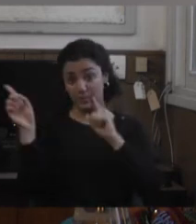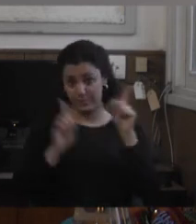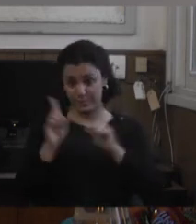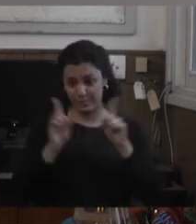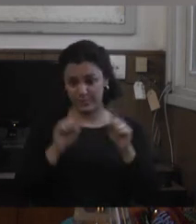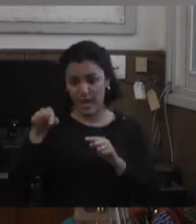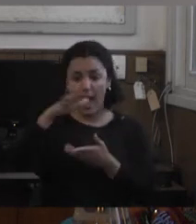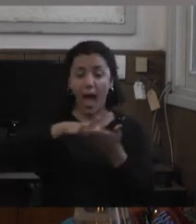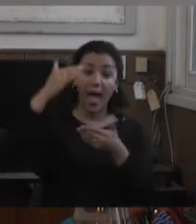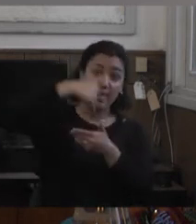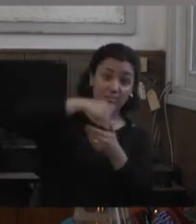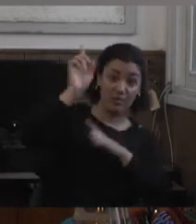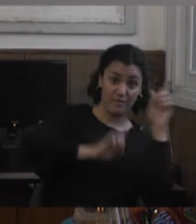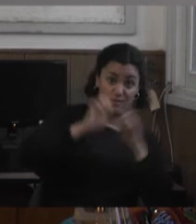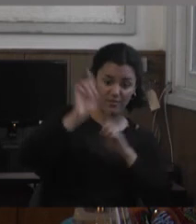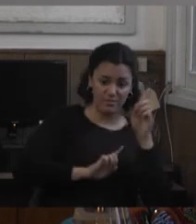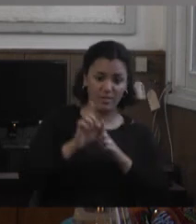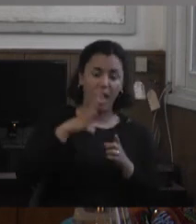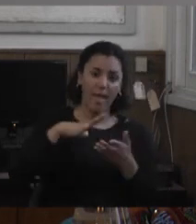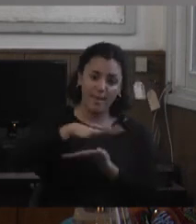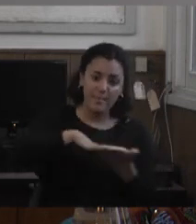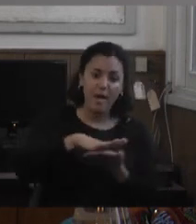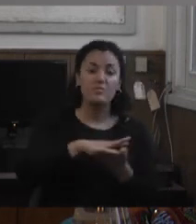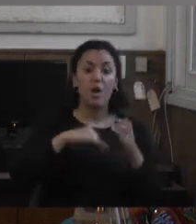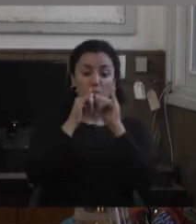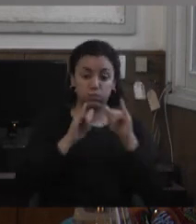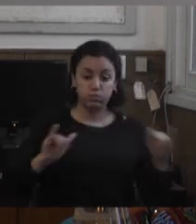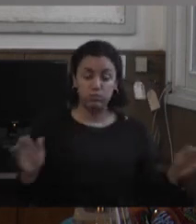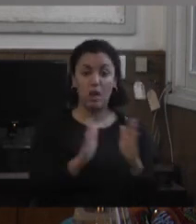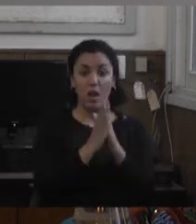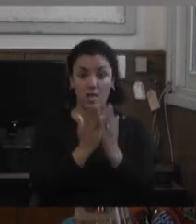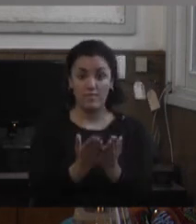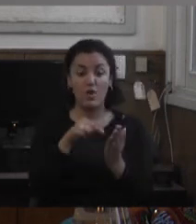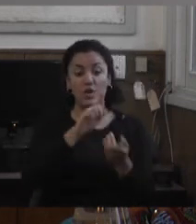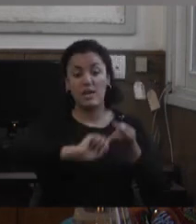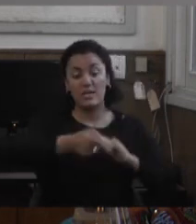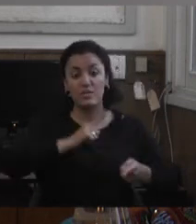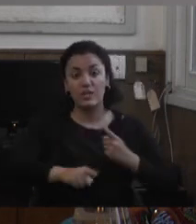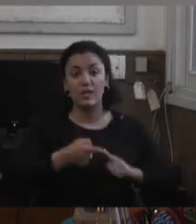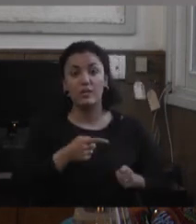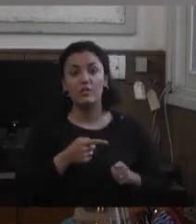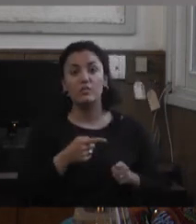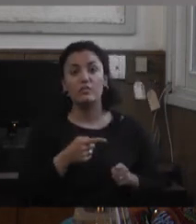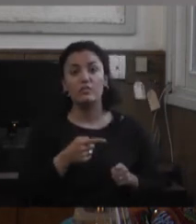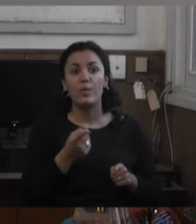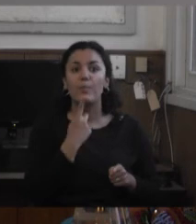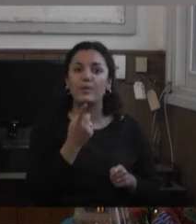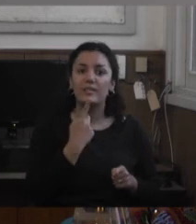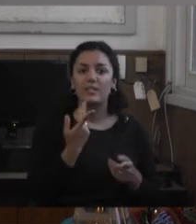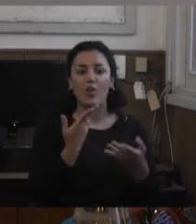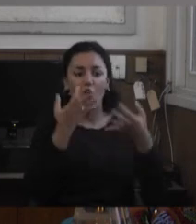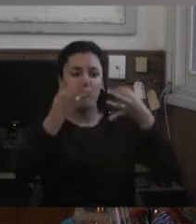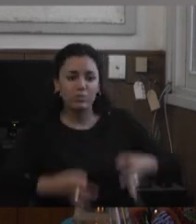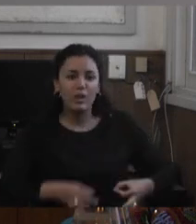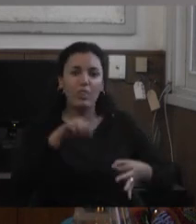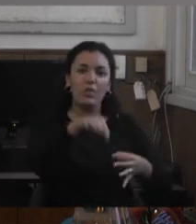creamos un espacio tenemos publicamos algunos libros que tienen que ver más de pareceré que lo políticamente correcto es hacer